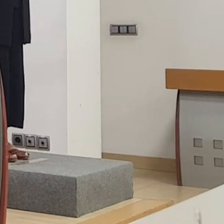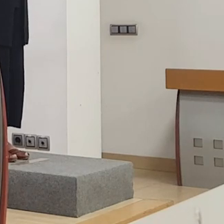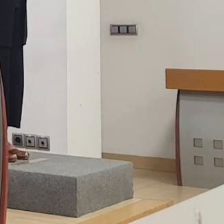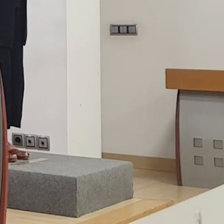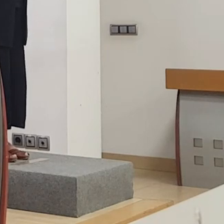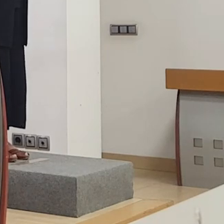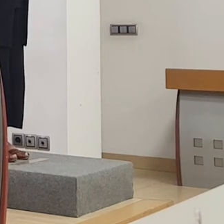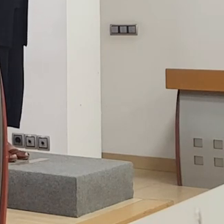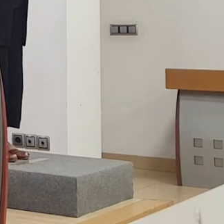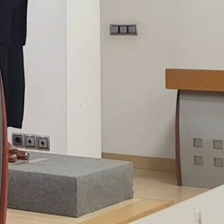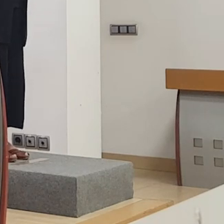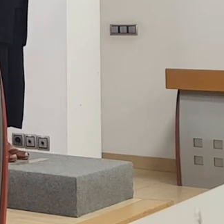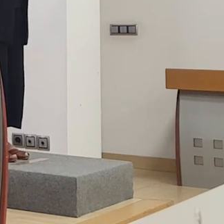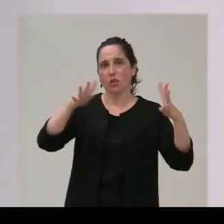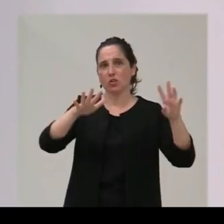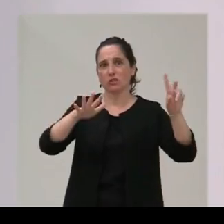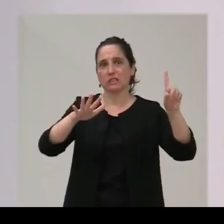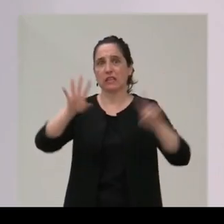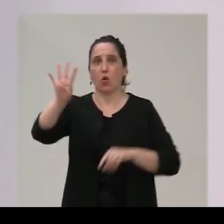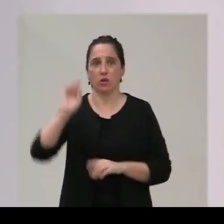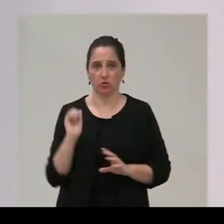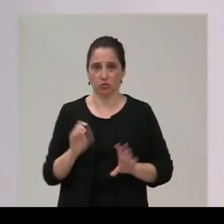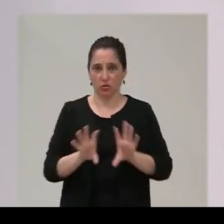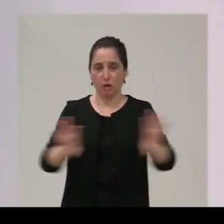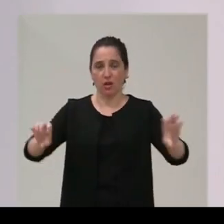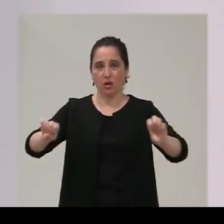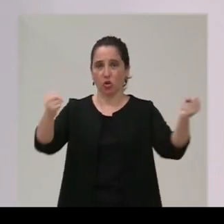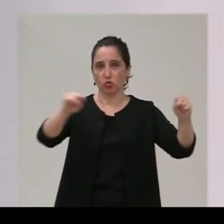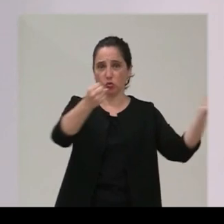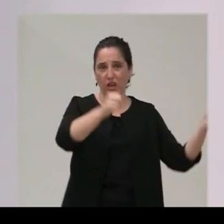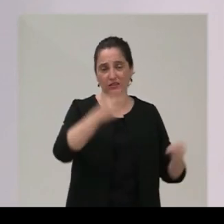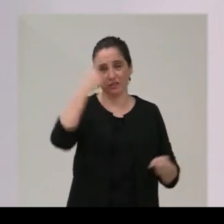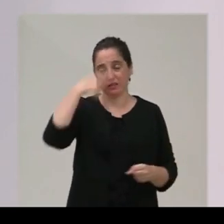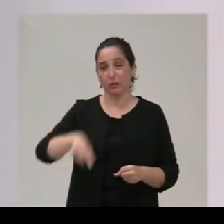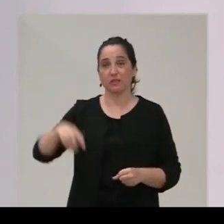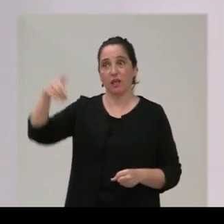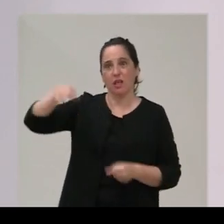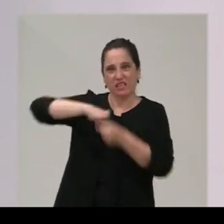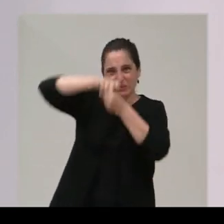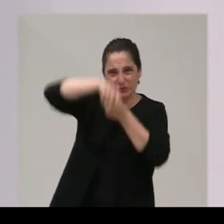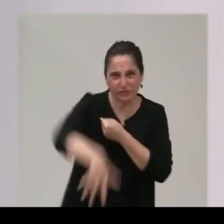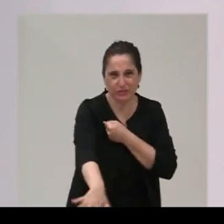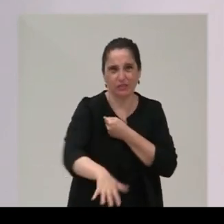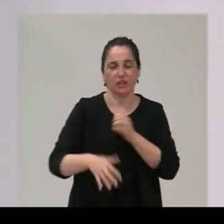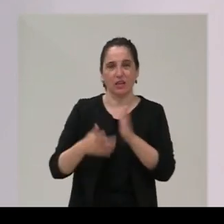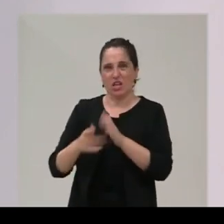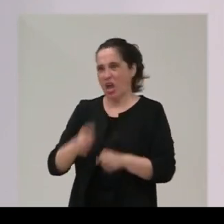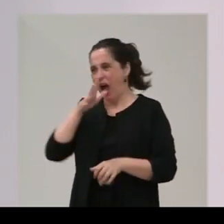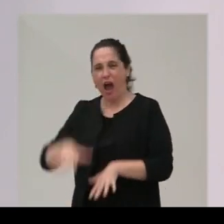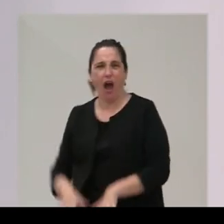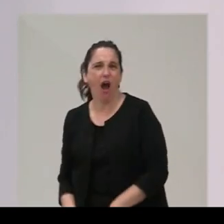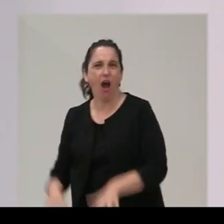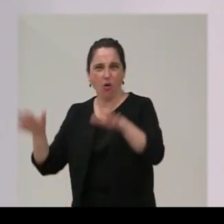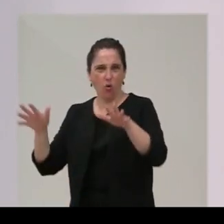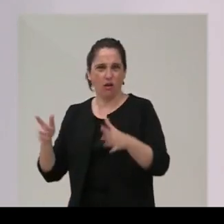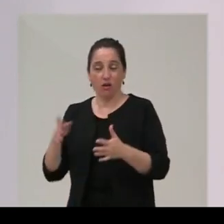1964 ha habido roturas todos recordamos en Muriedas cuando hubo una rotura y se inundó uno